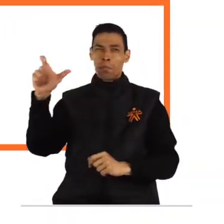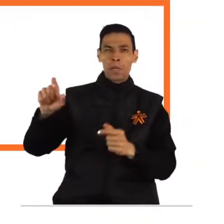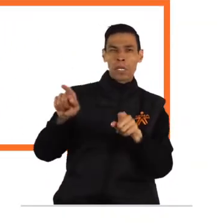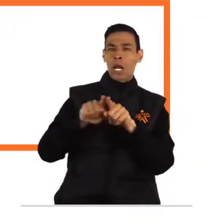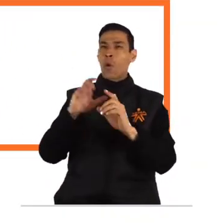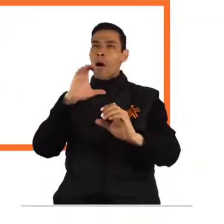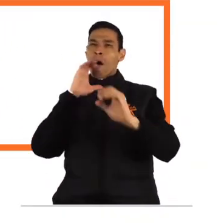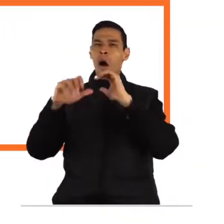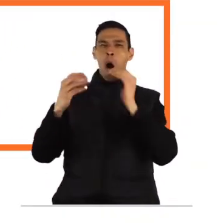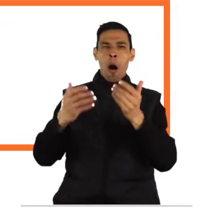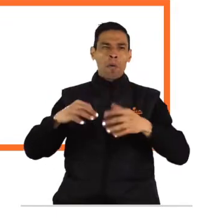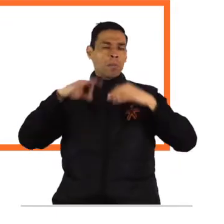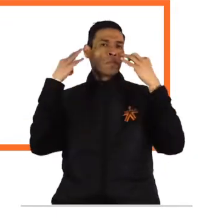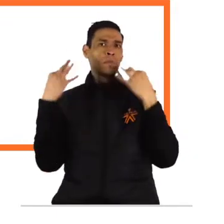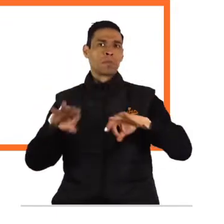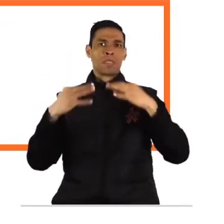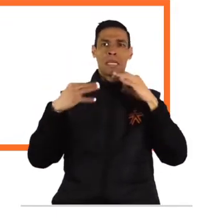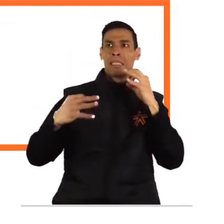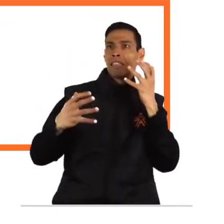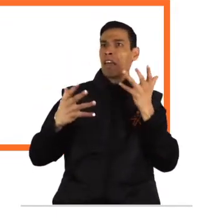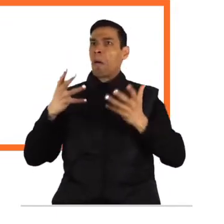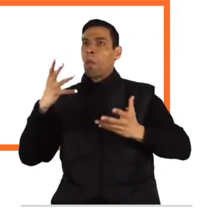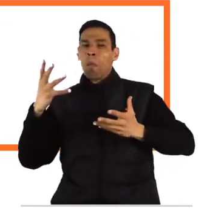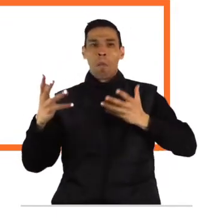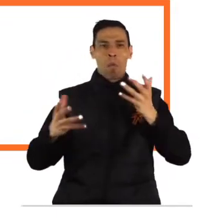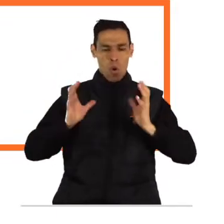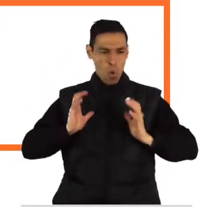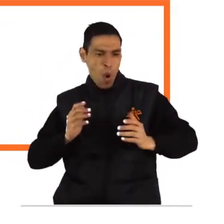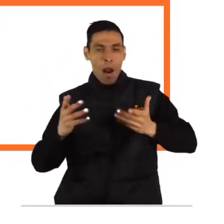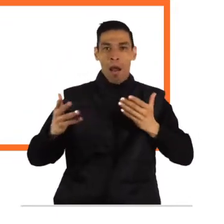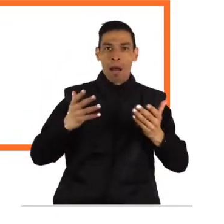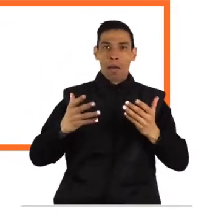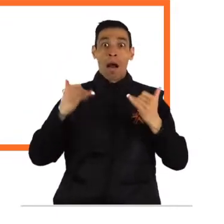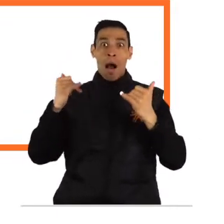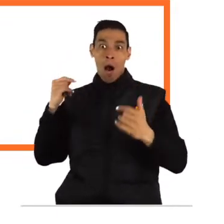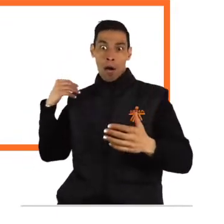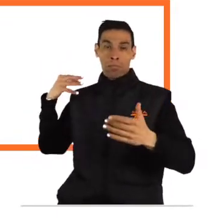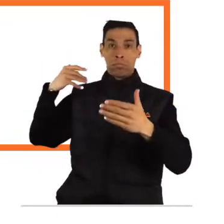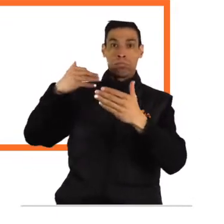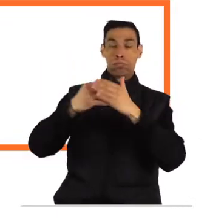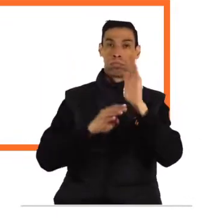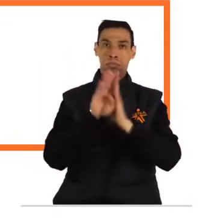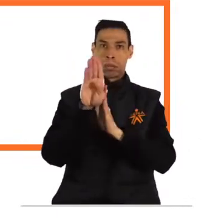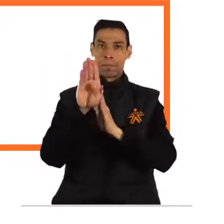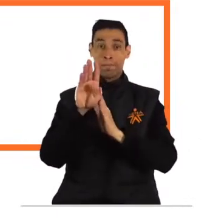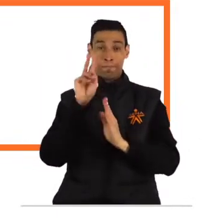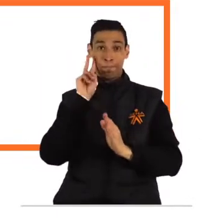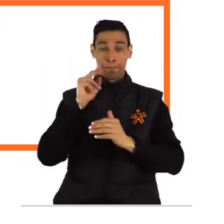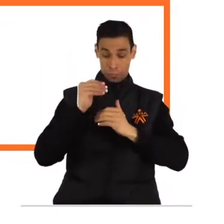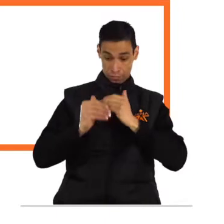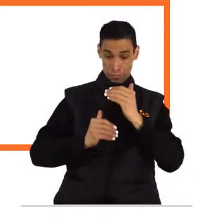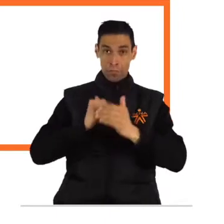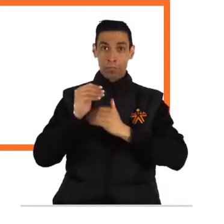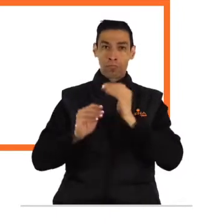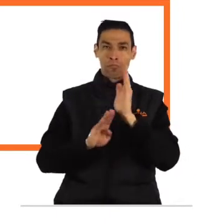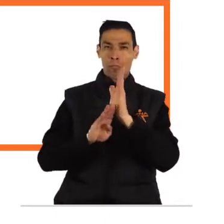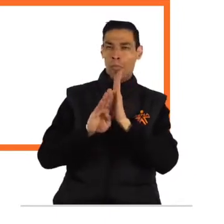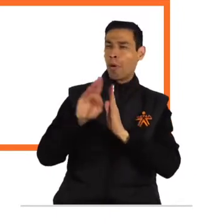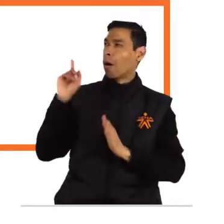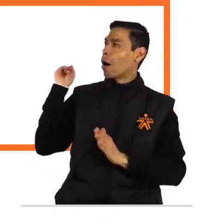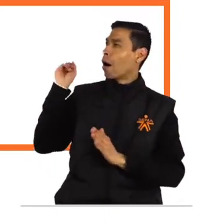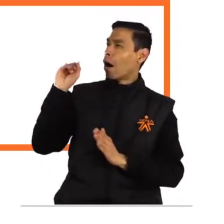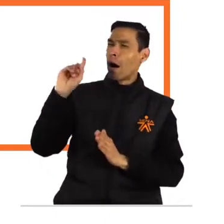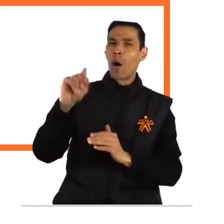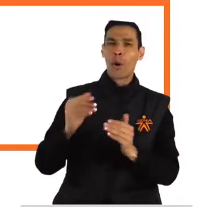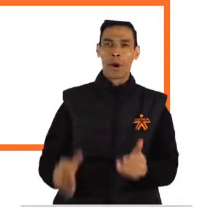comunicaban por señales arcaicas hasta el día de hoy han sido muchos los avances veamos cómo ha sido ese proceso